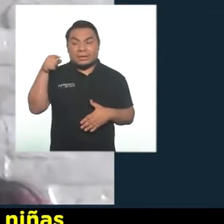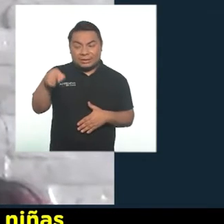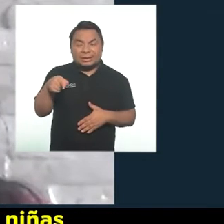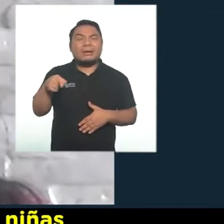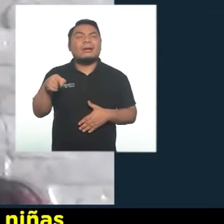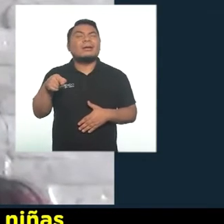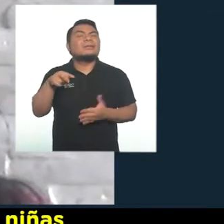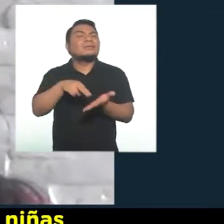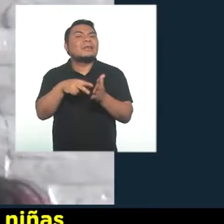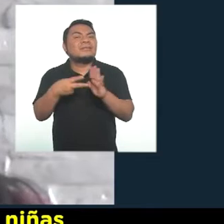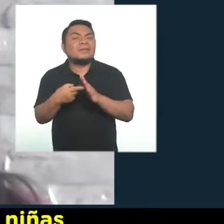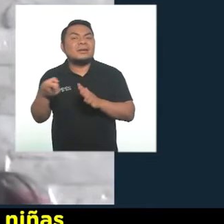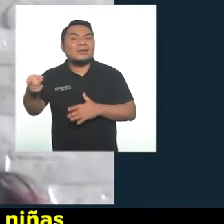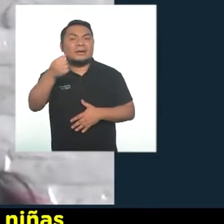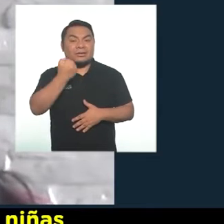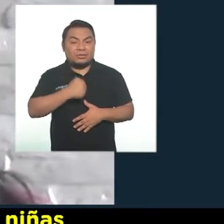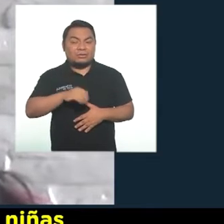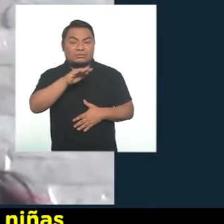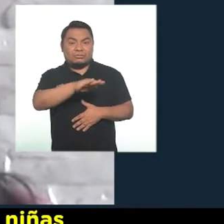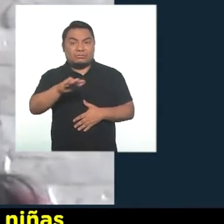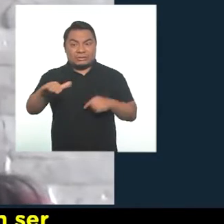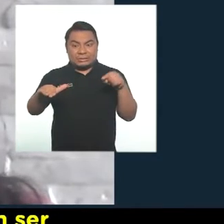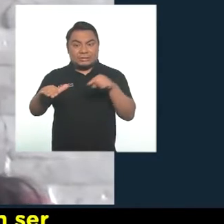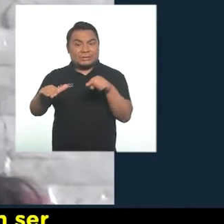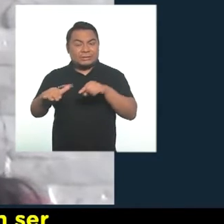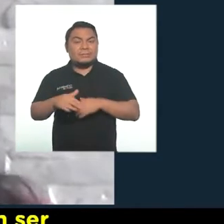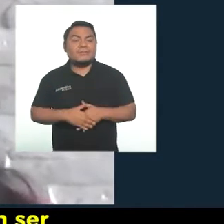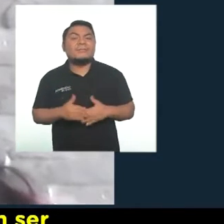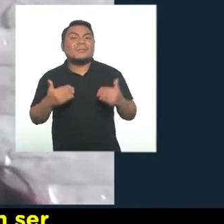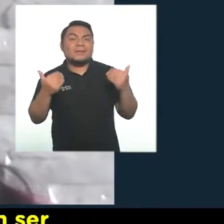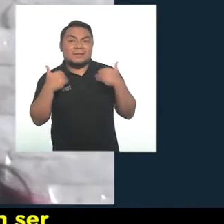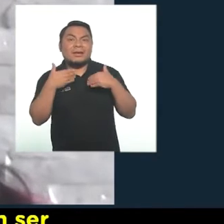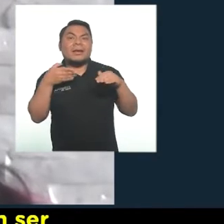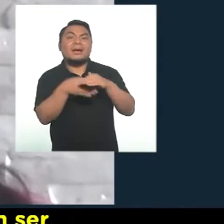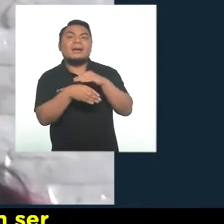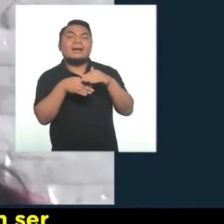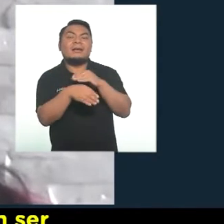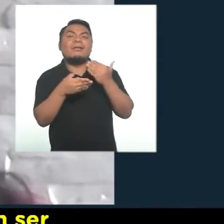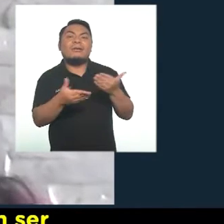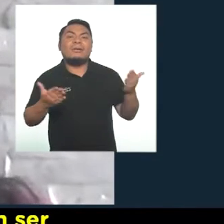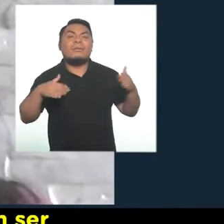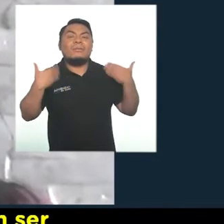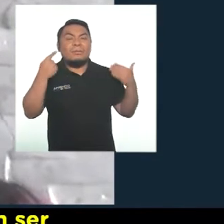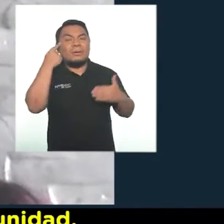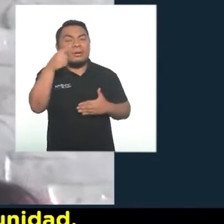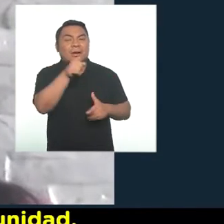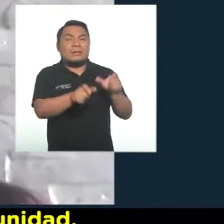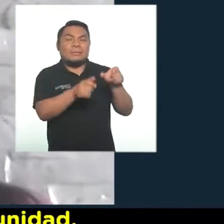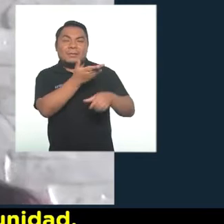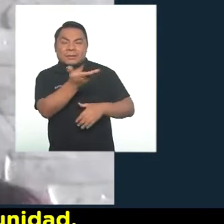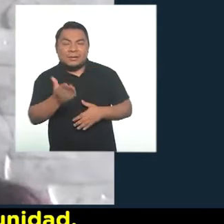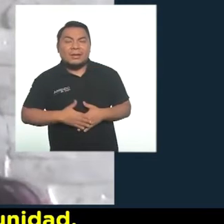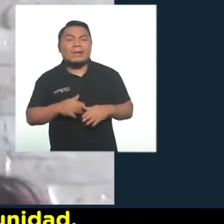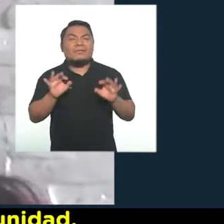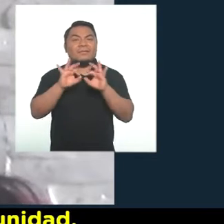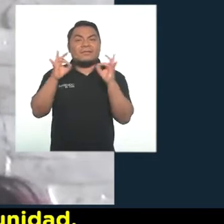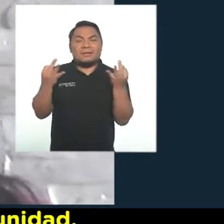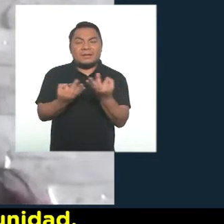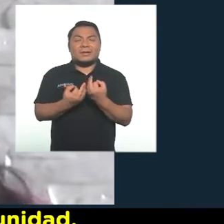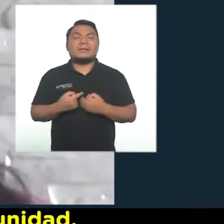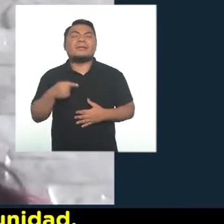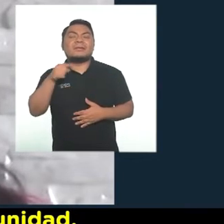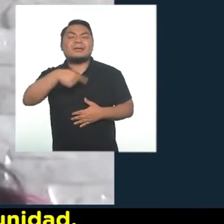pues esto va a implicar que nuestros niños y niñas tengan acceso a los recursos que pueden ser los personales, los